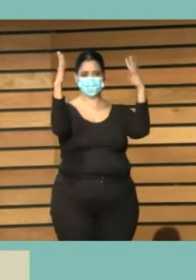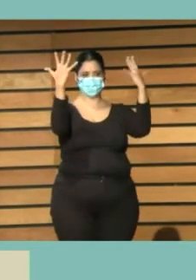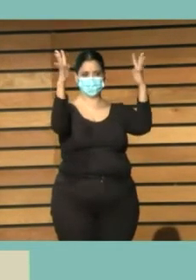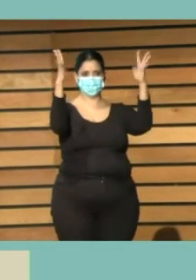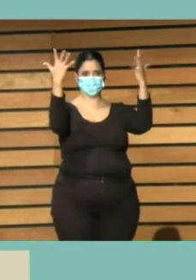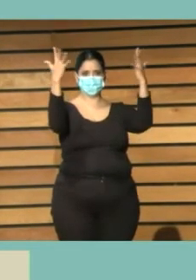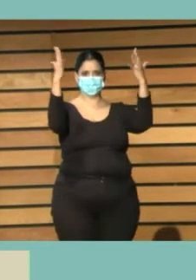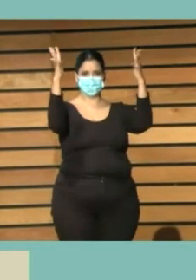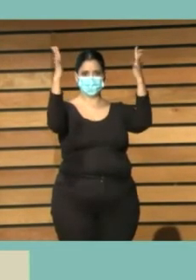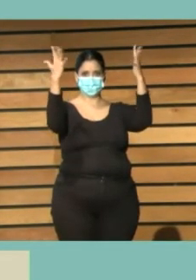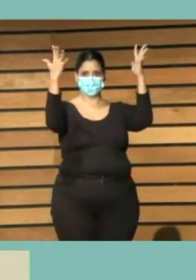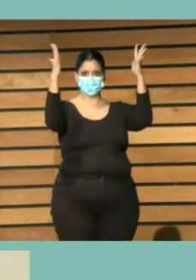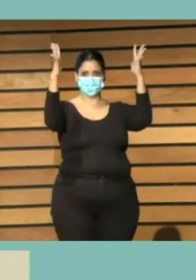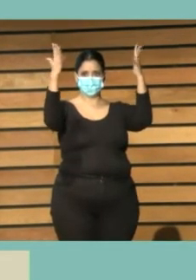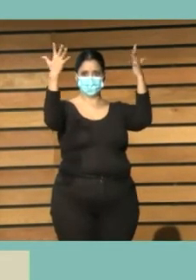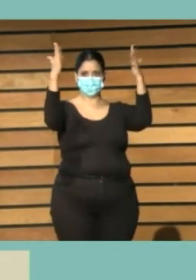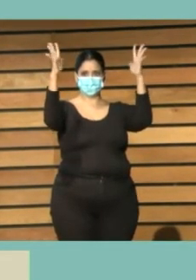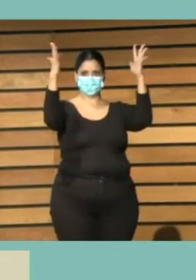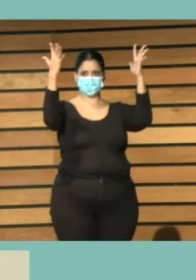este vídeo